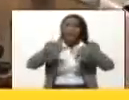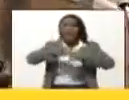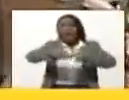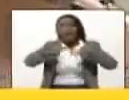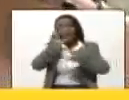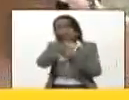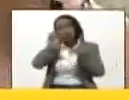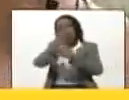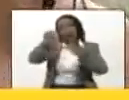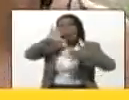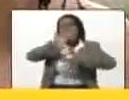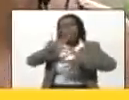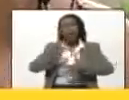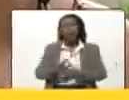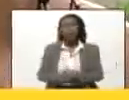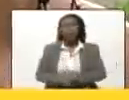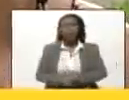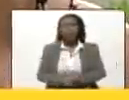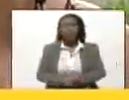tierras de América.